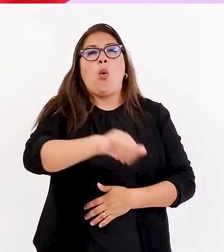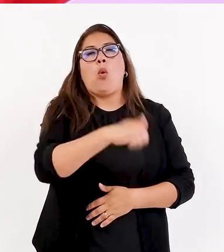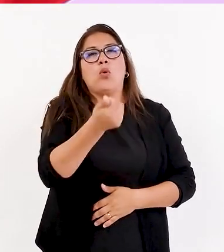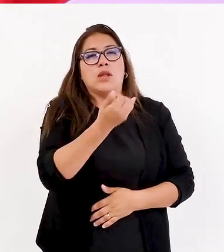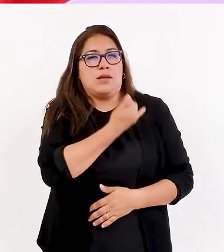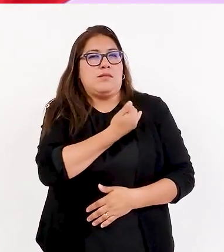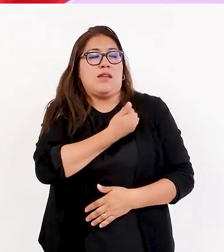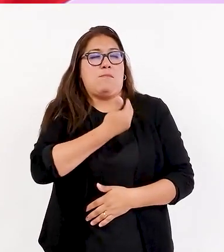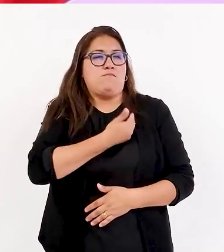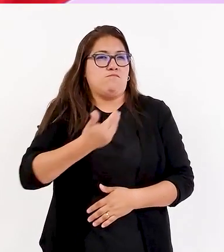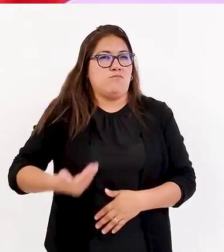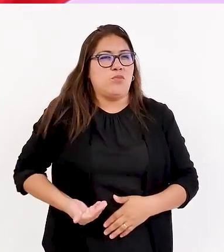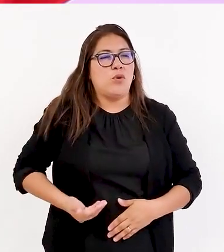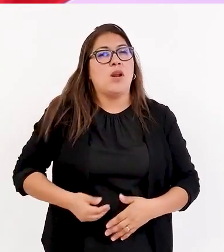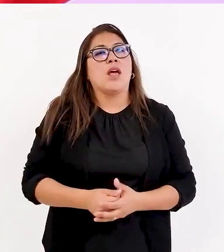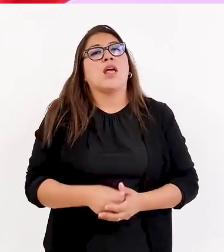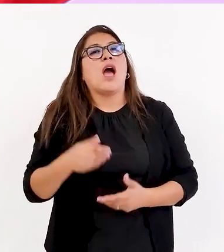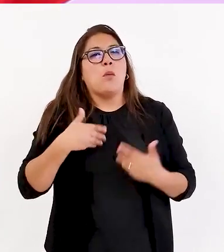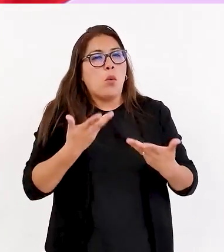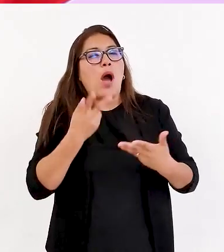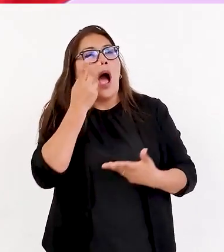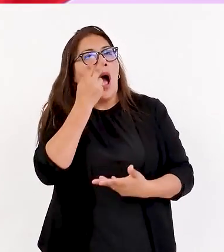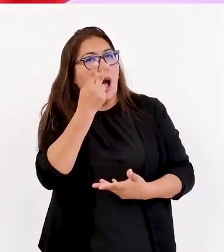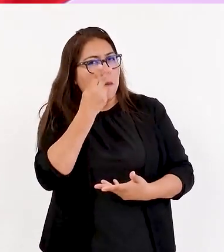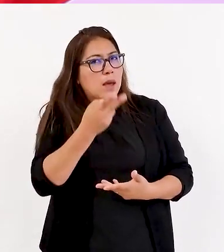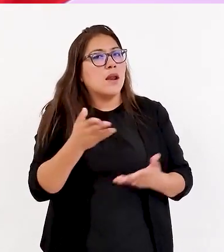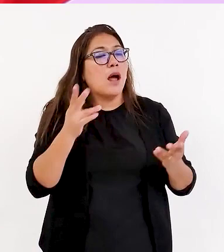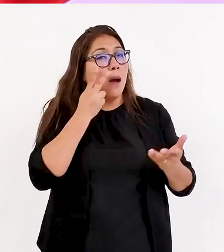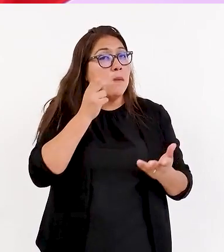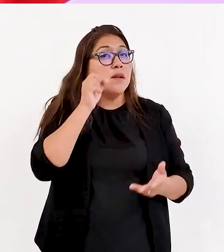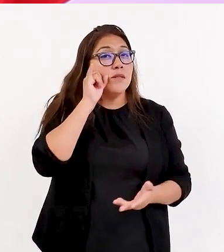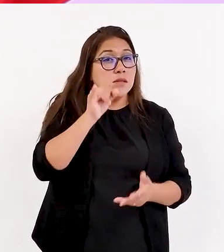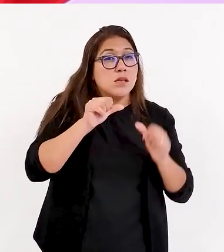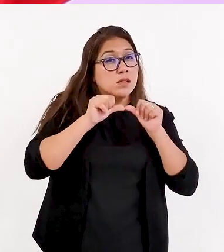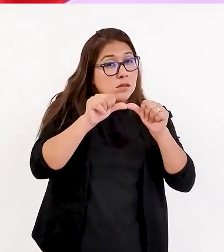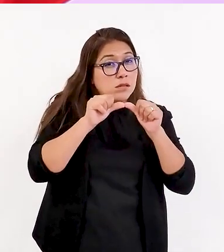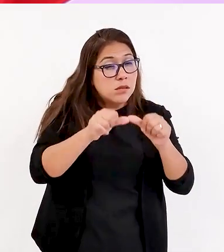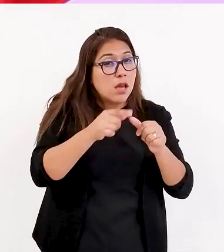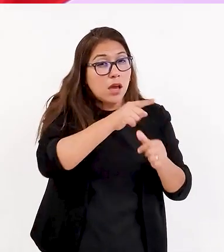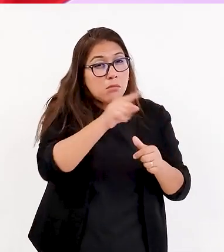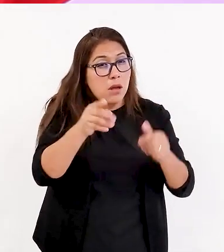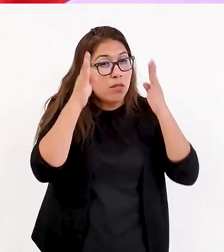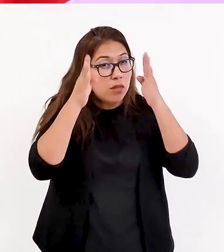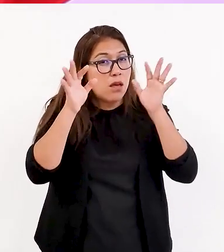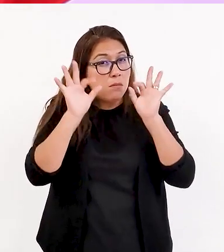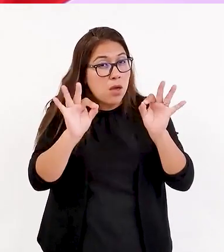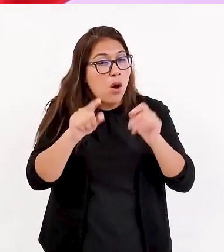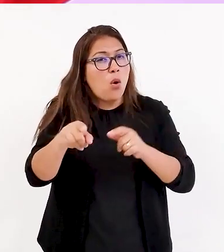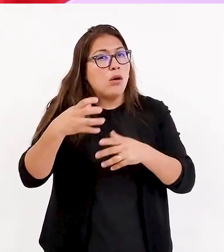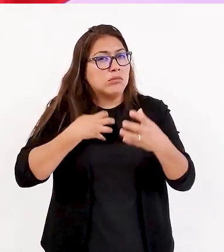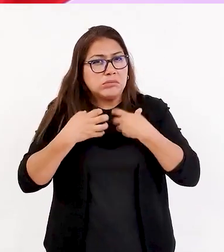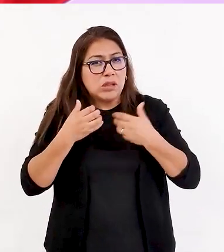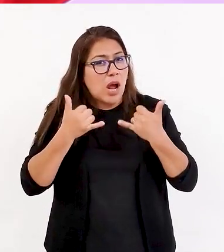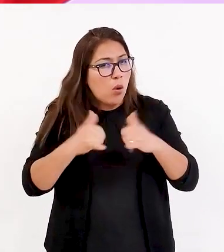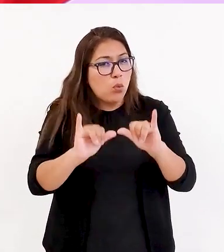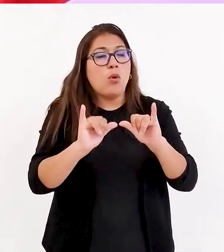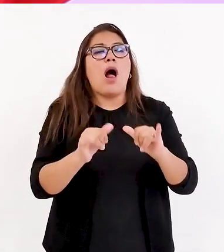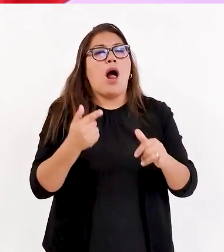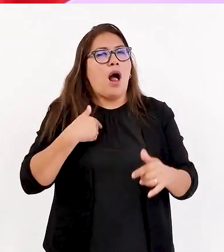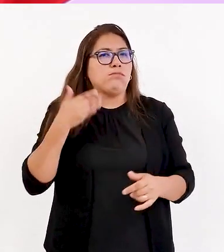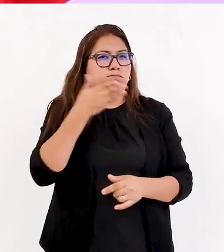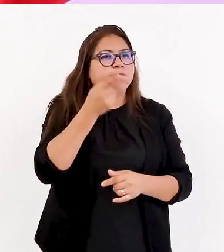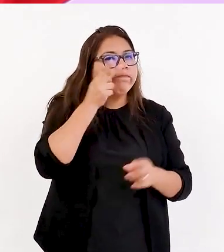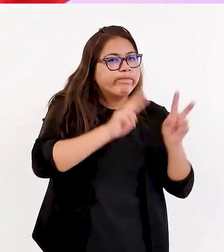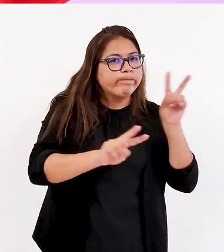públicas haciendo seguimiento a que atiendan el reclamo, el caso que se presenta. Entonces, con nosotros